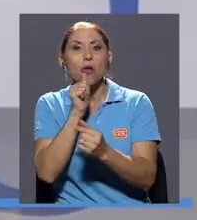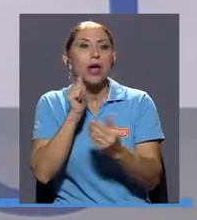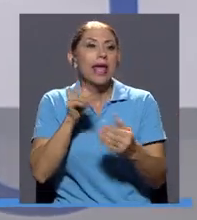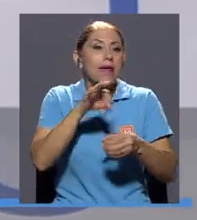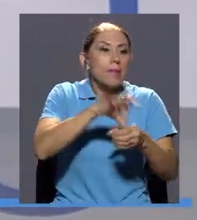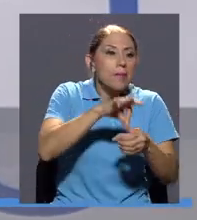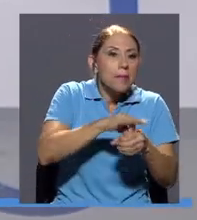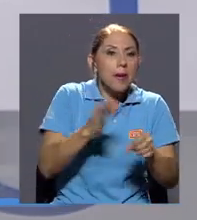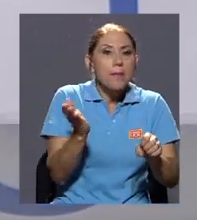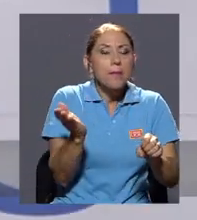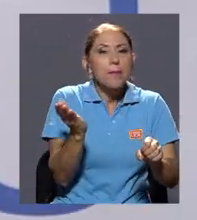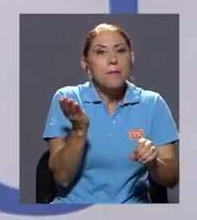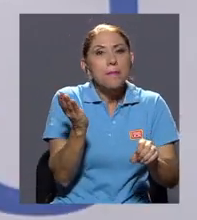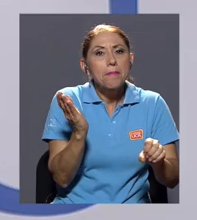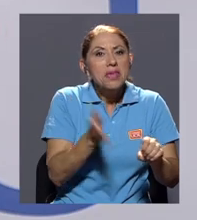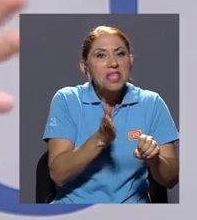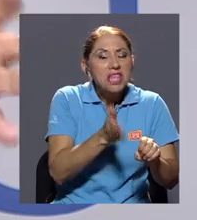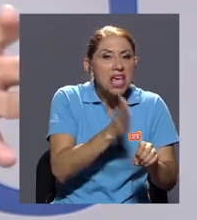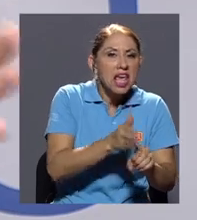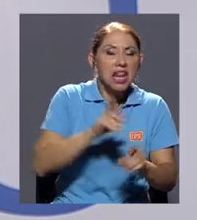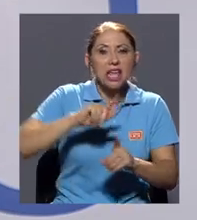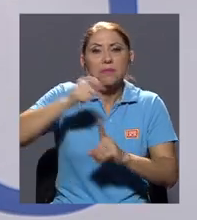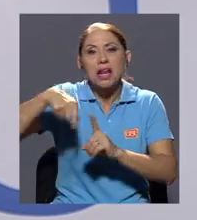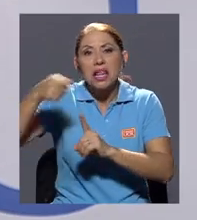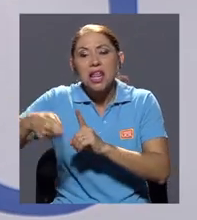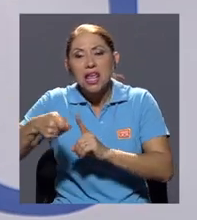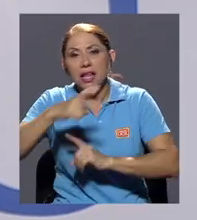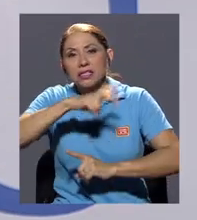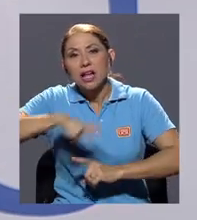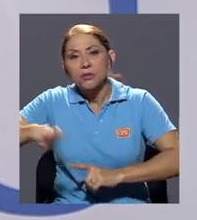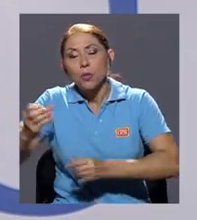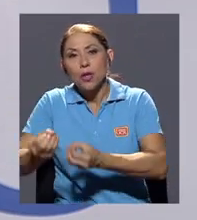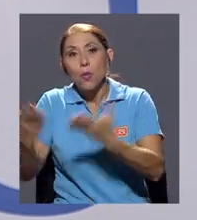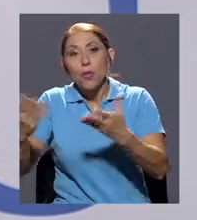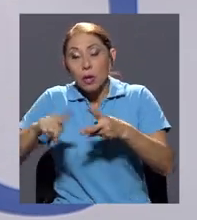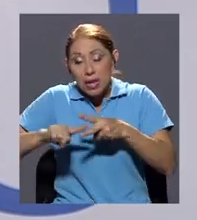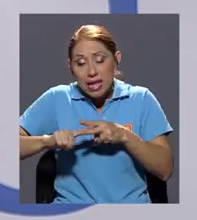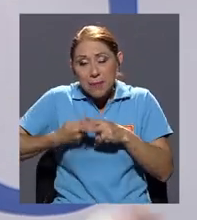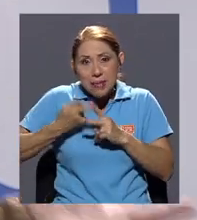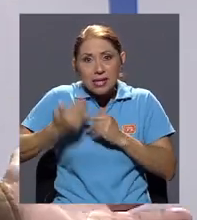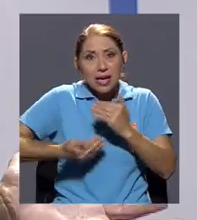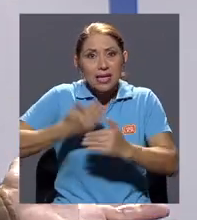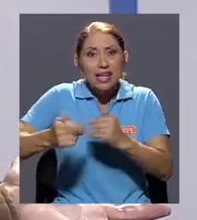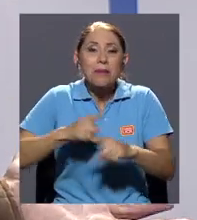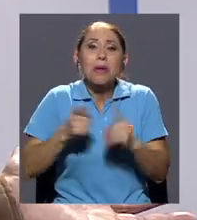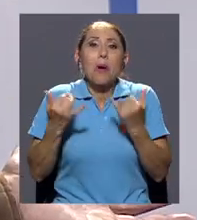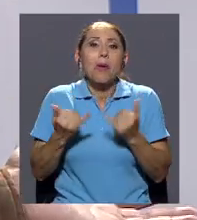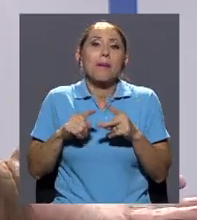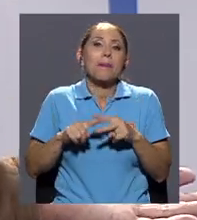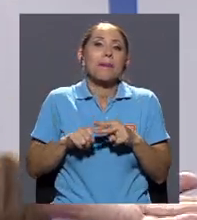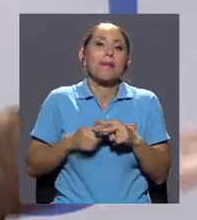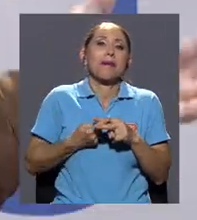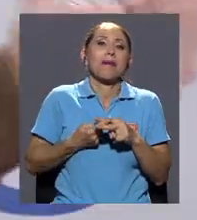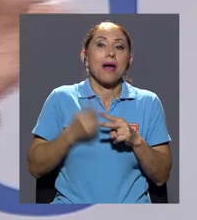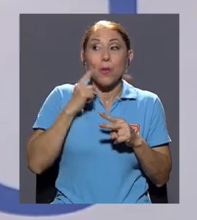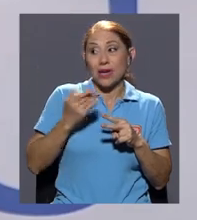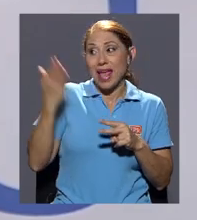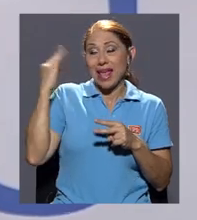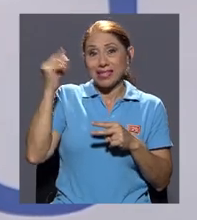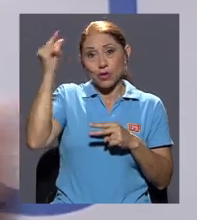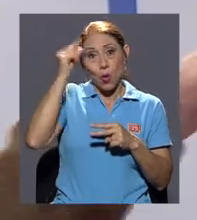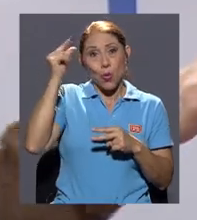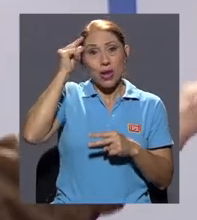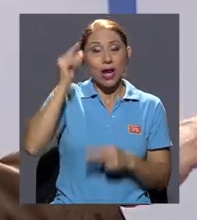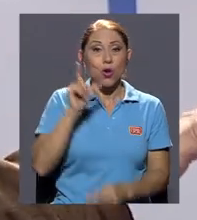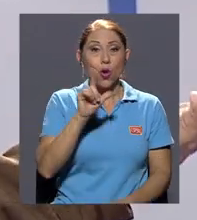en transporte público, etc., y empieza a crecer, pero está dando sus primeros pasos luego de que, a partir del gobierno de Luis Alberto Monge,